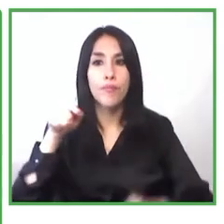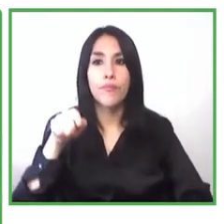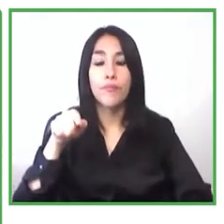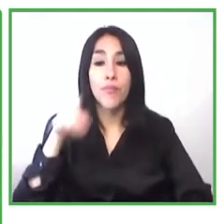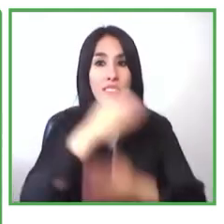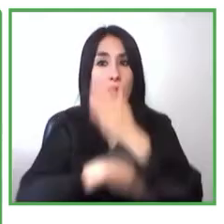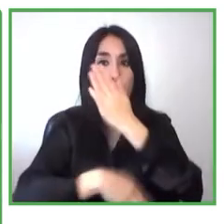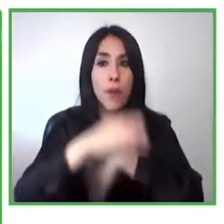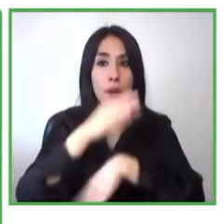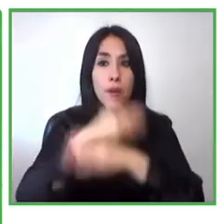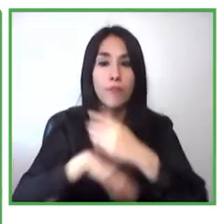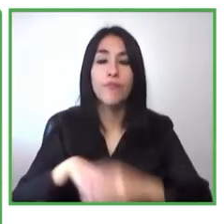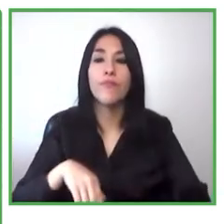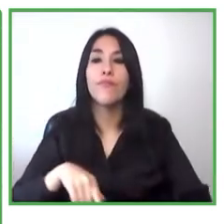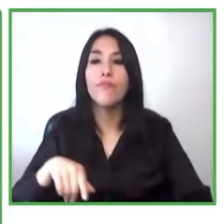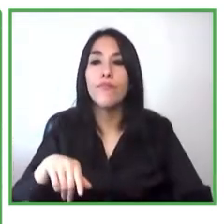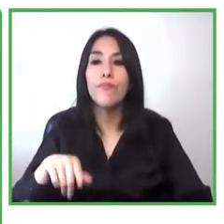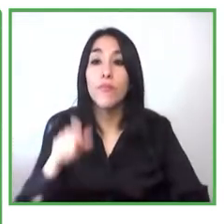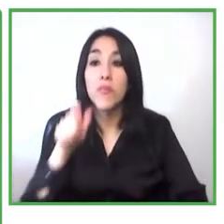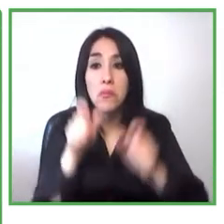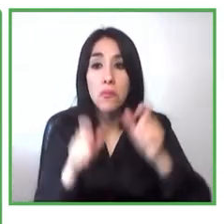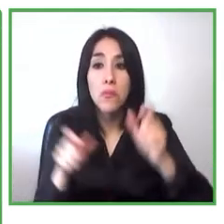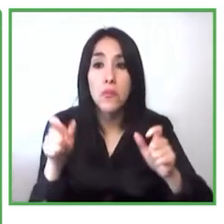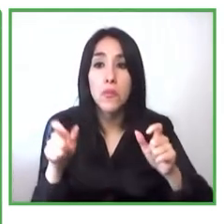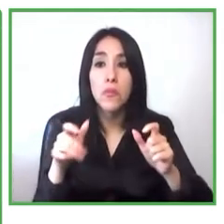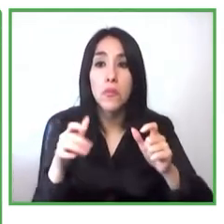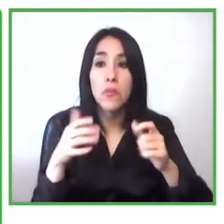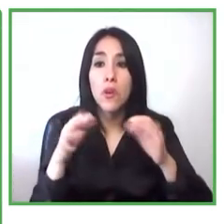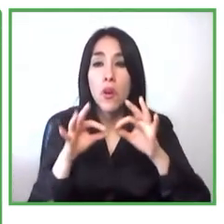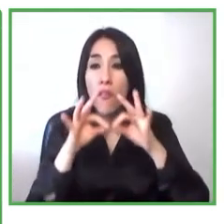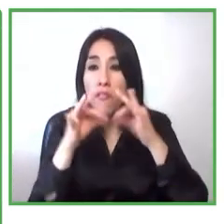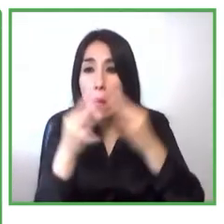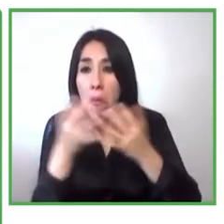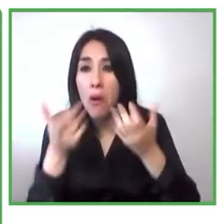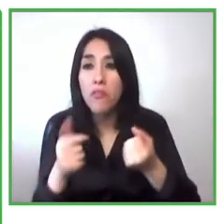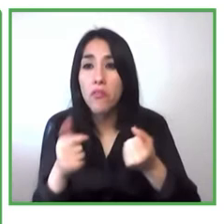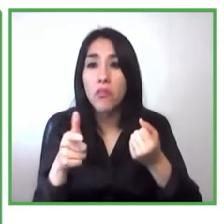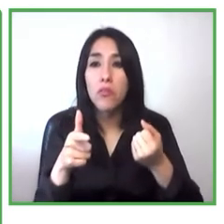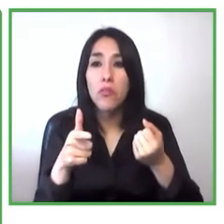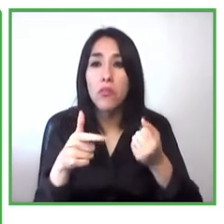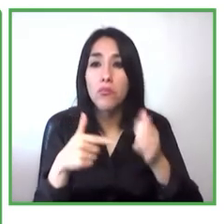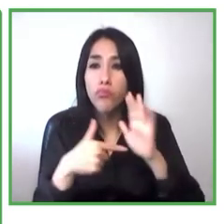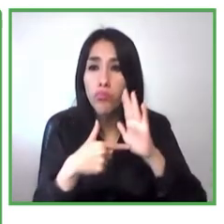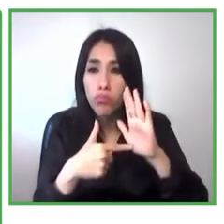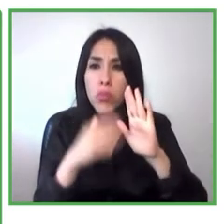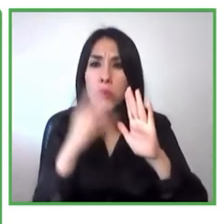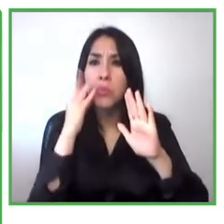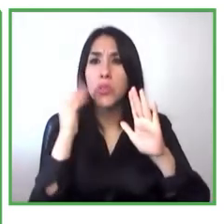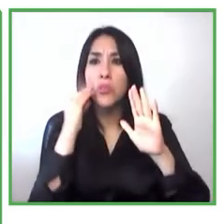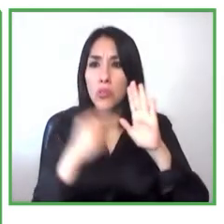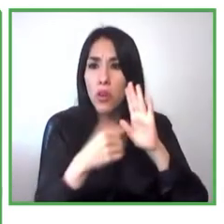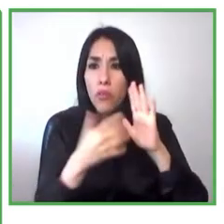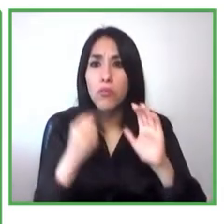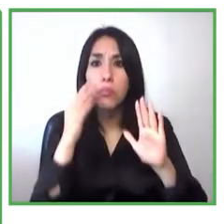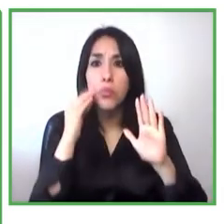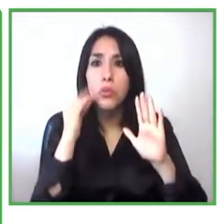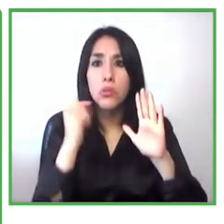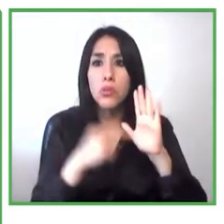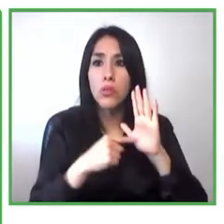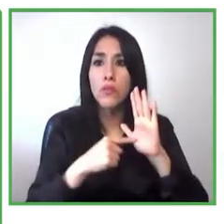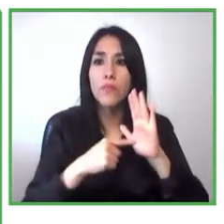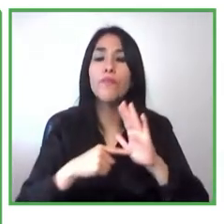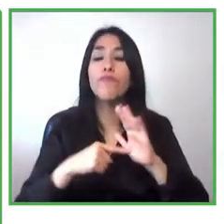y para mostrar la experiencia y eso para mostrar que nuestro programa puede ser un éxito también